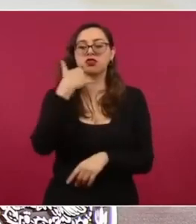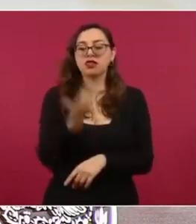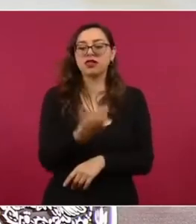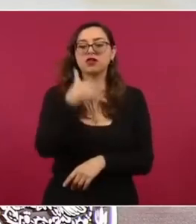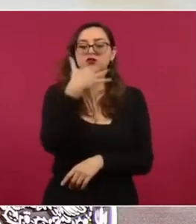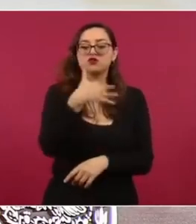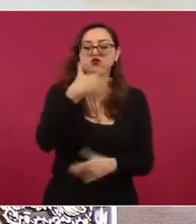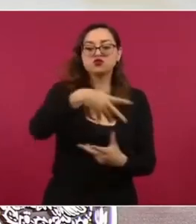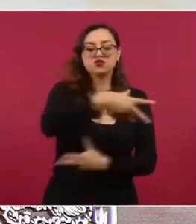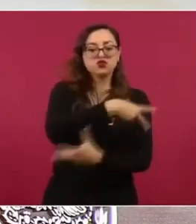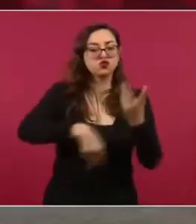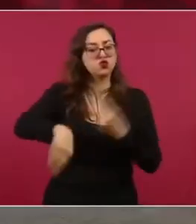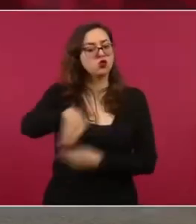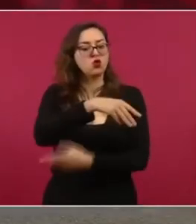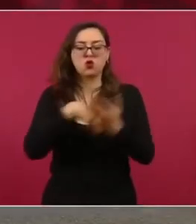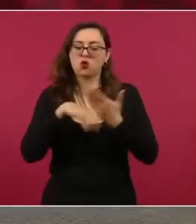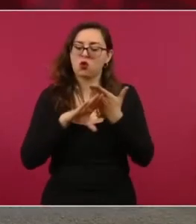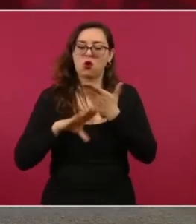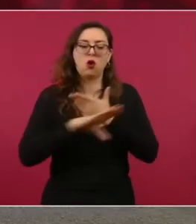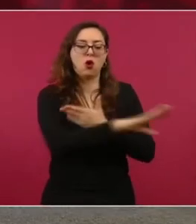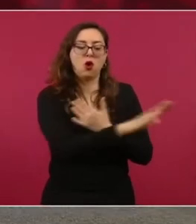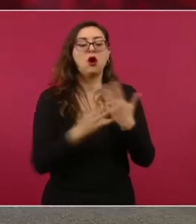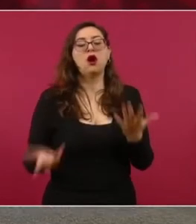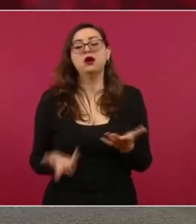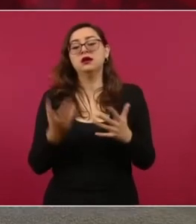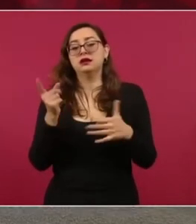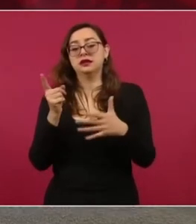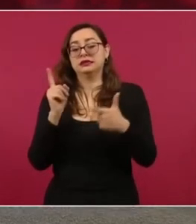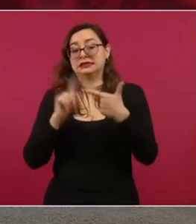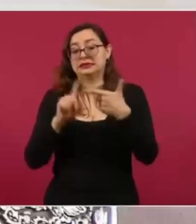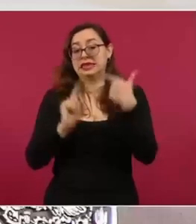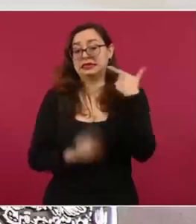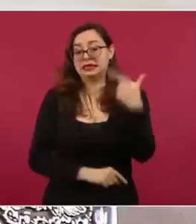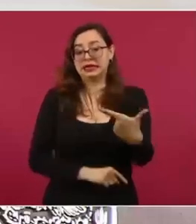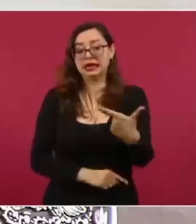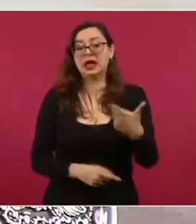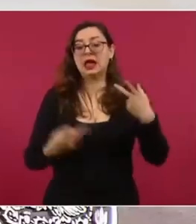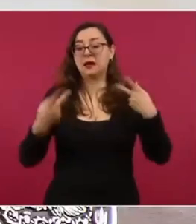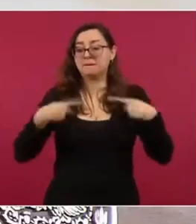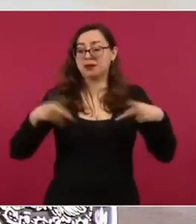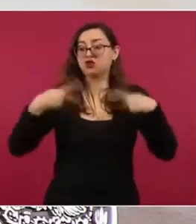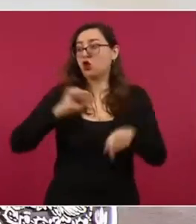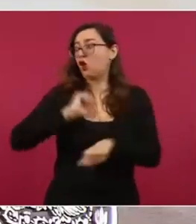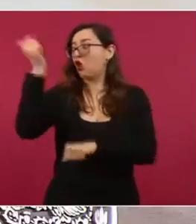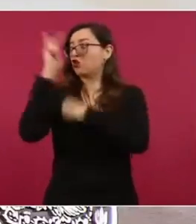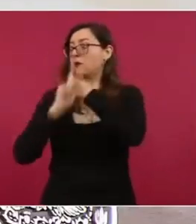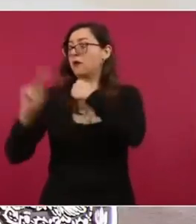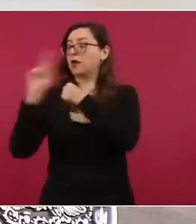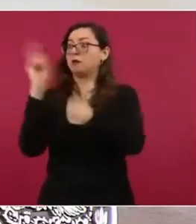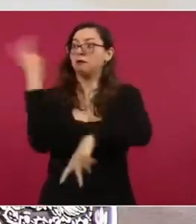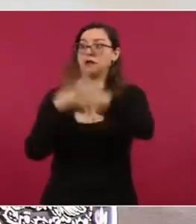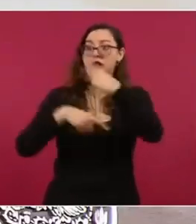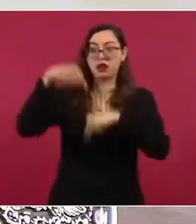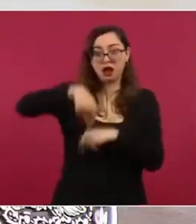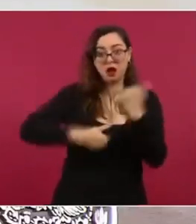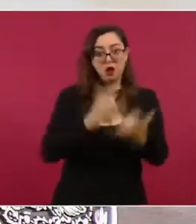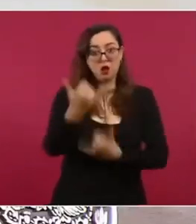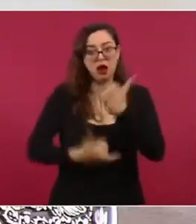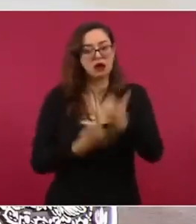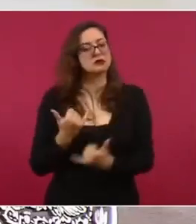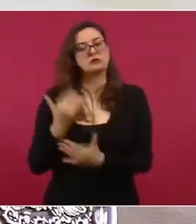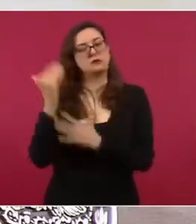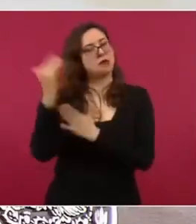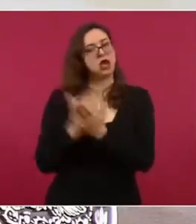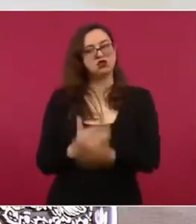reducir la cantidad de extranjeros autorizados para jugar en la cancha y para que tenga cada club, para que tenga más oportunidades.